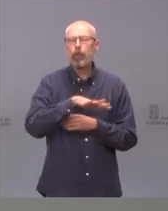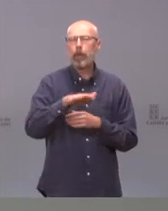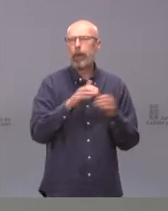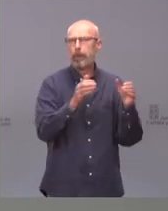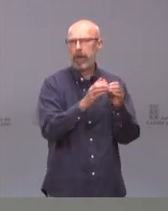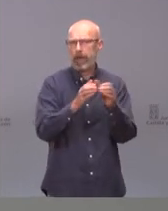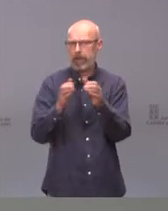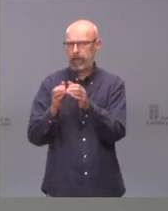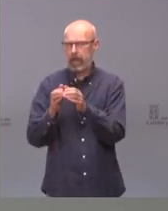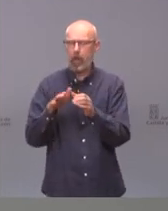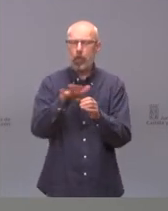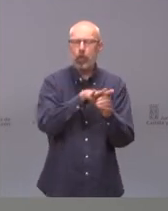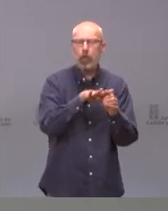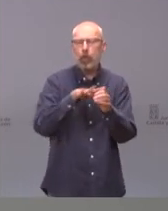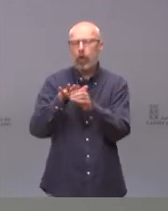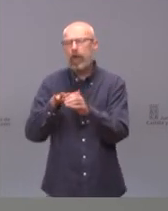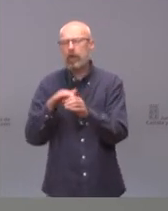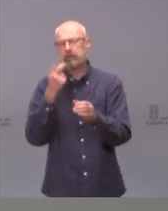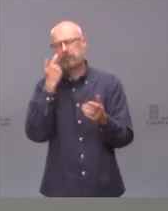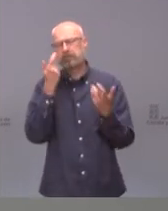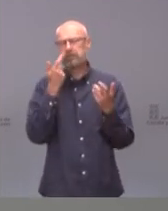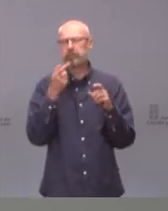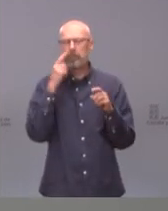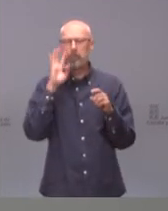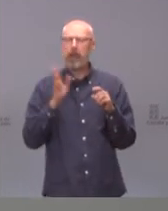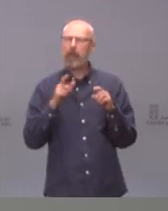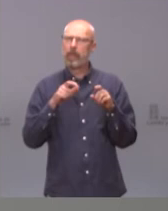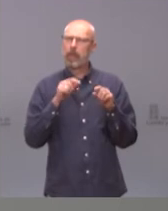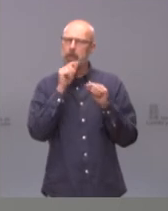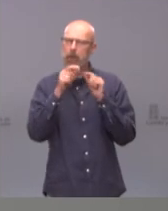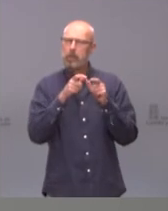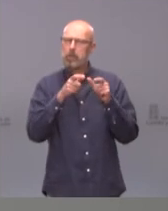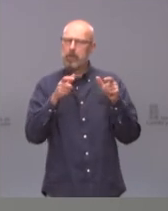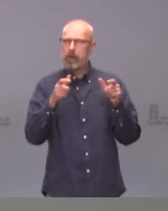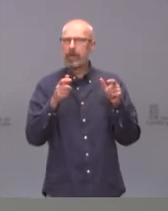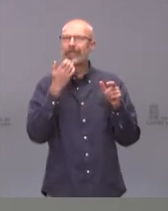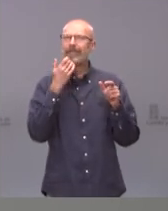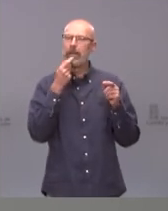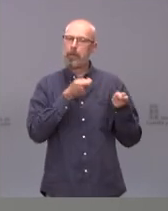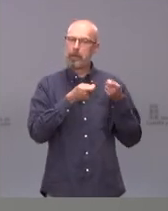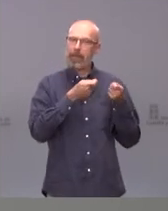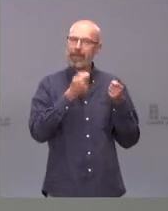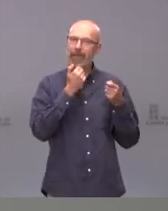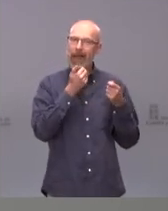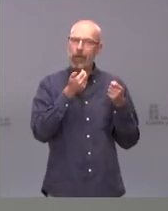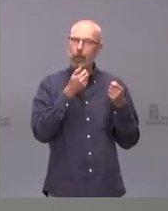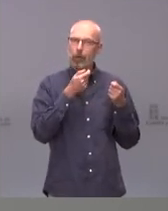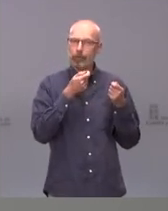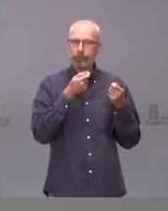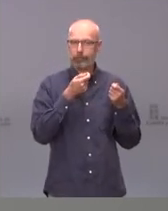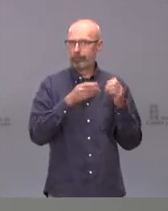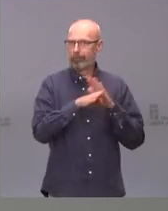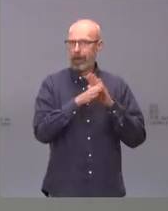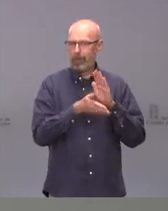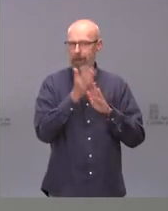determinadas zonas en las que vemos que se dispara y vemos que no se controla con las medidas que estamos poniendo en marcha. Es decir, que